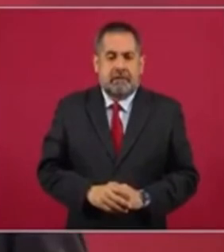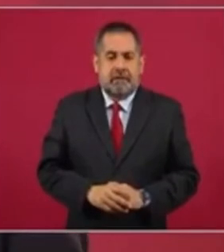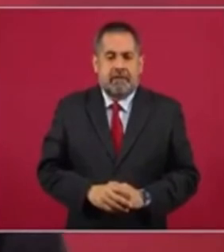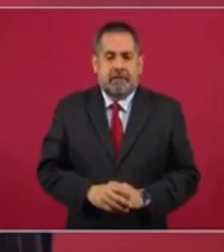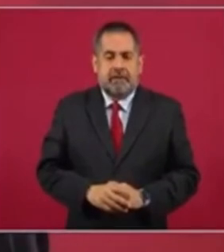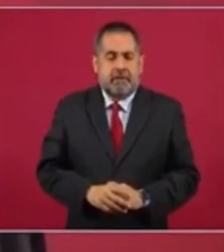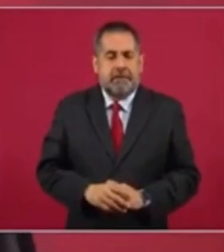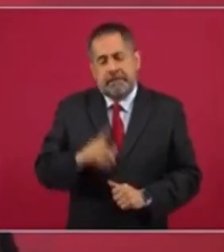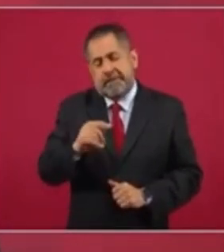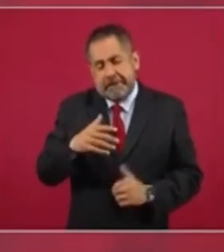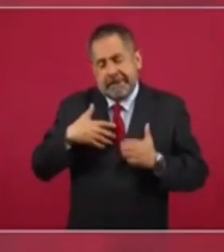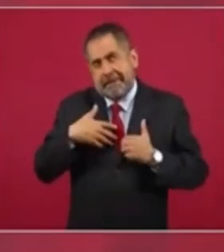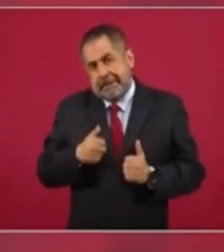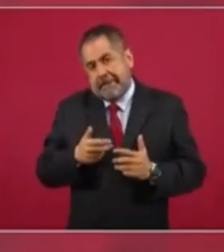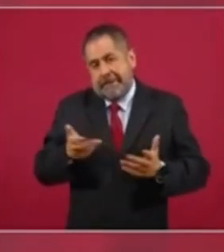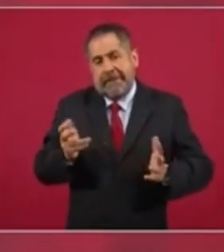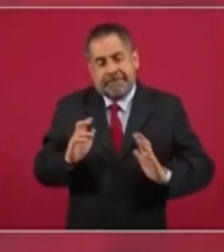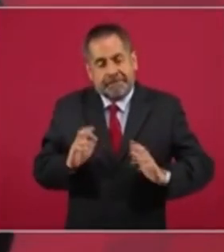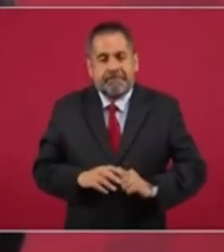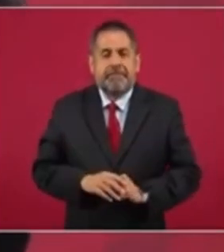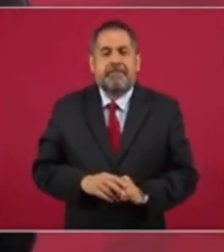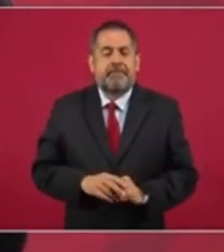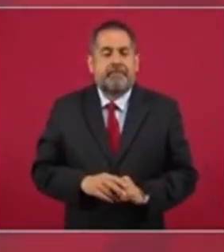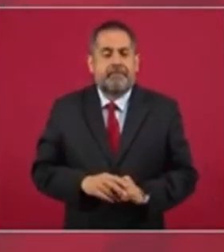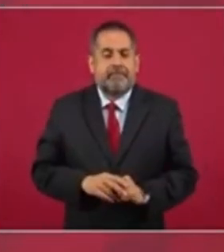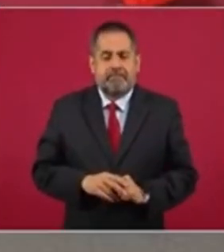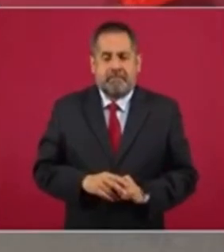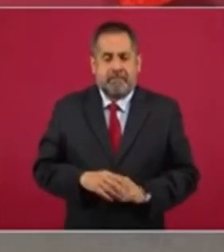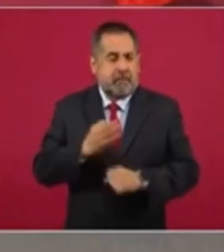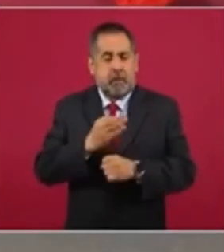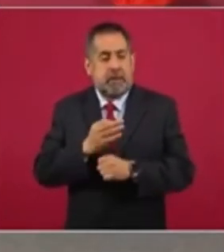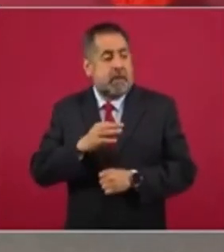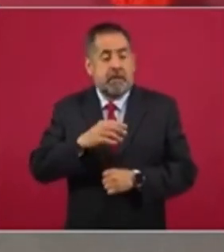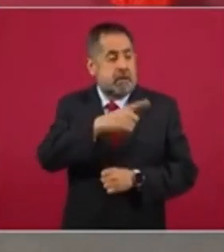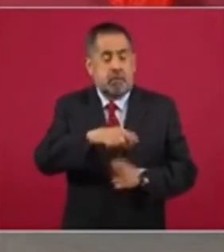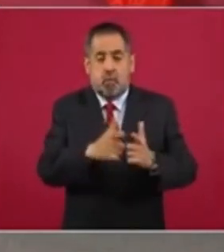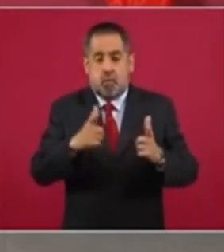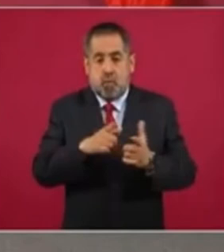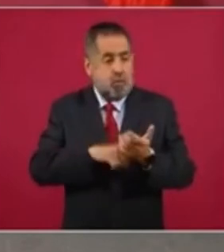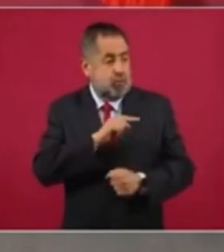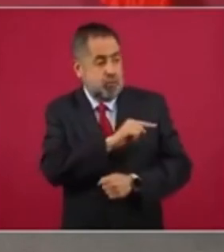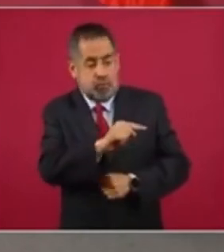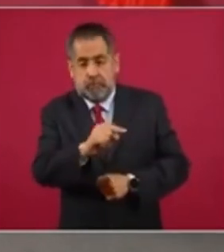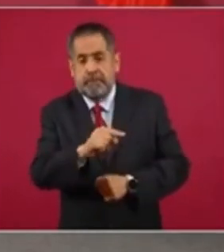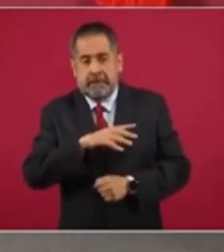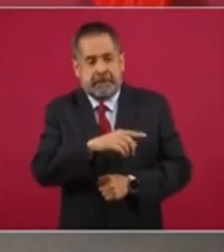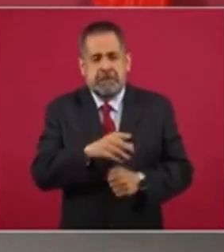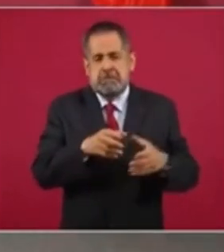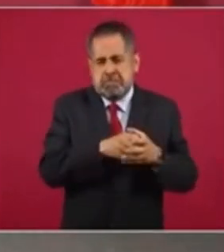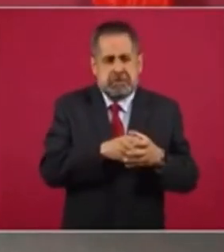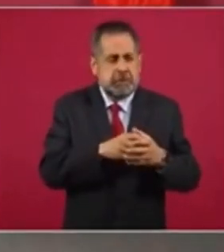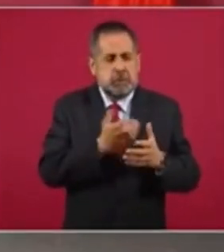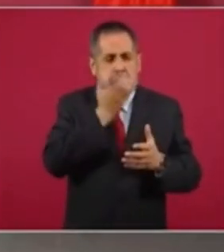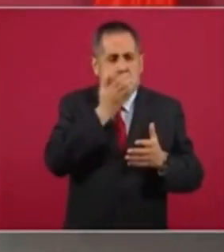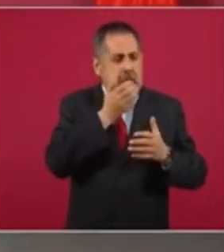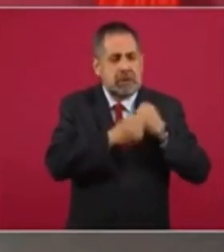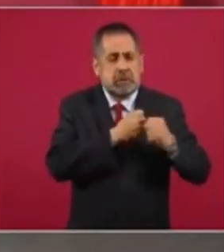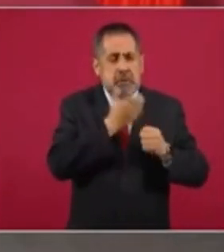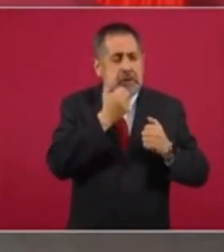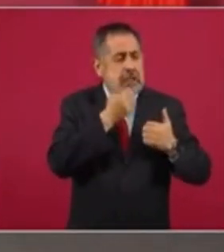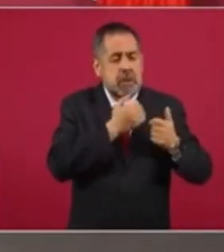yo entiendo que hay grupos minoritarios conservadores